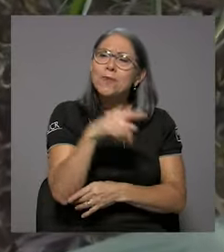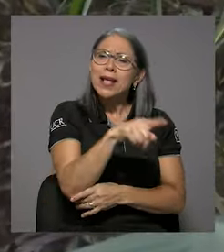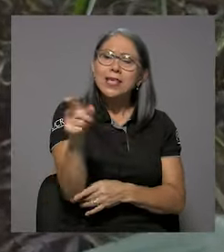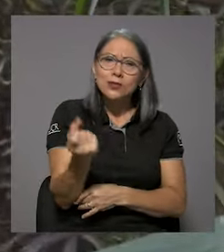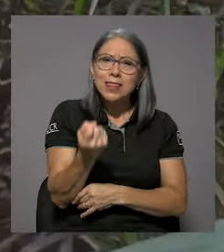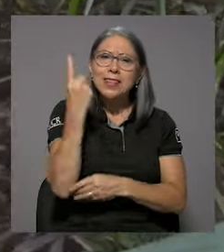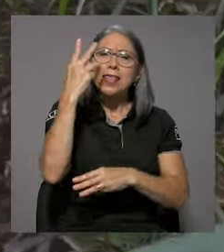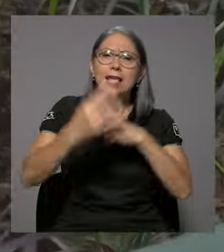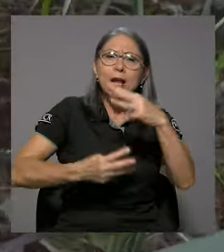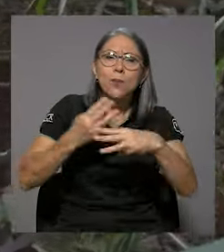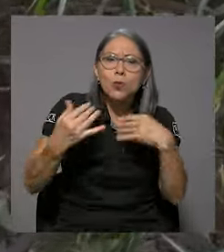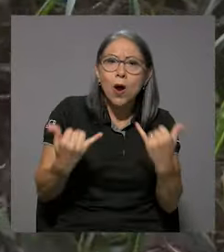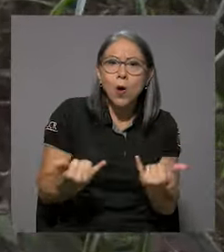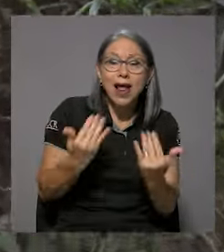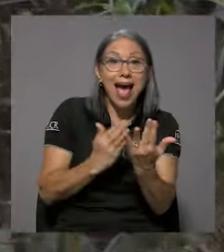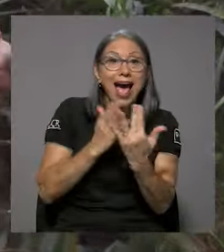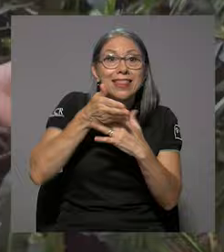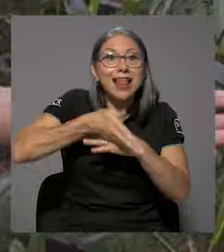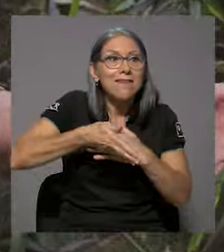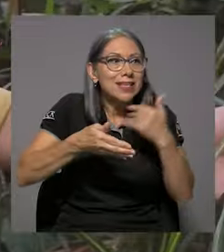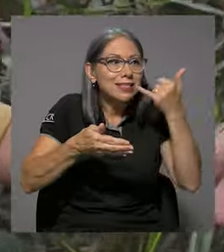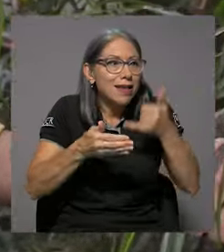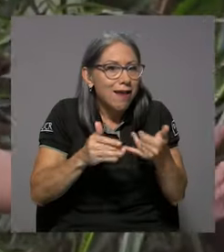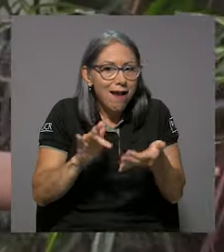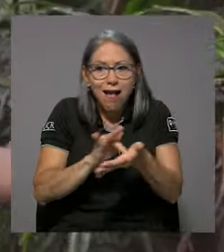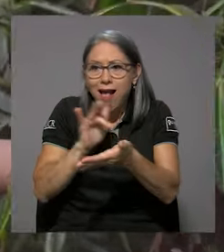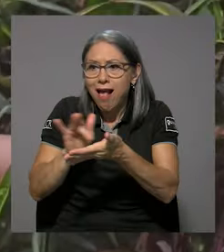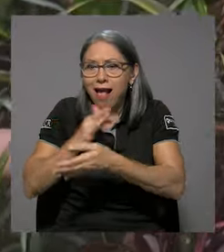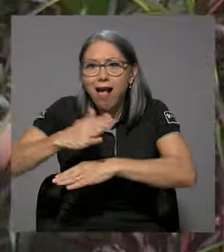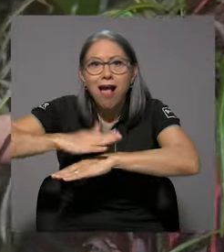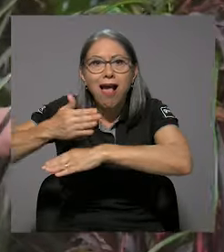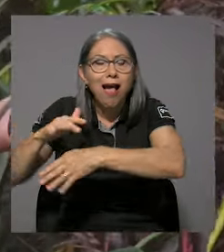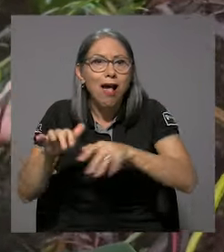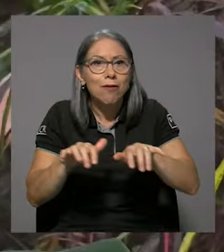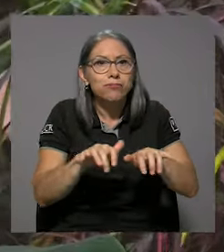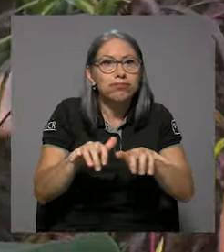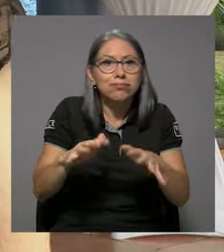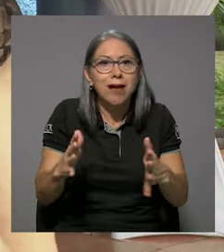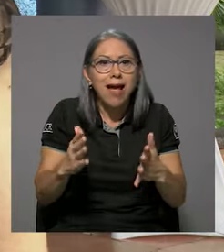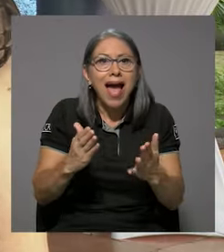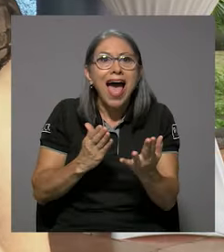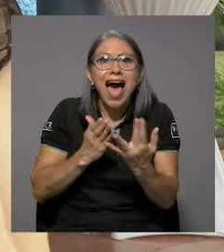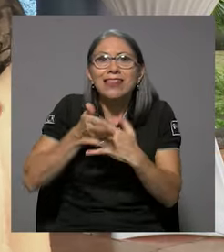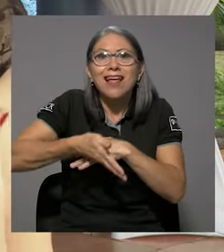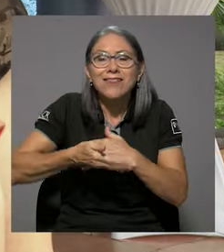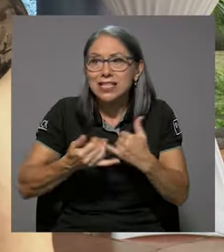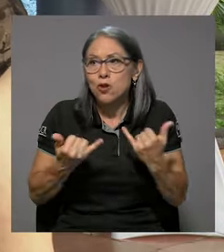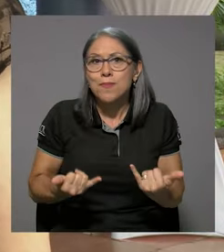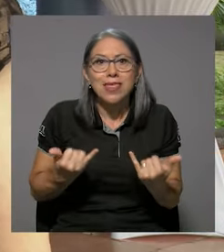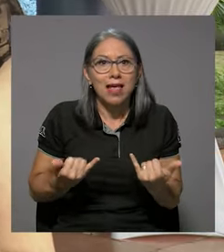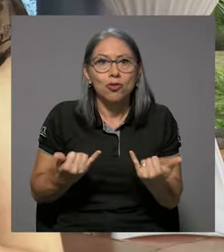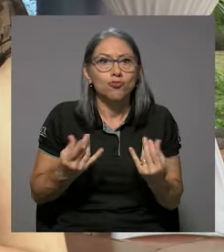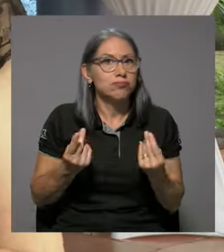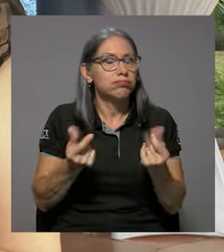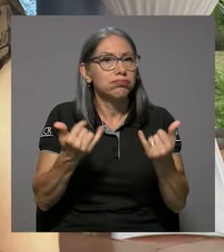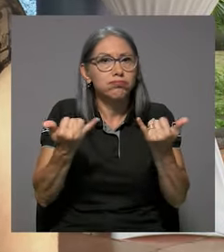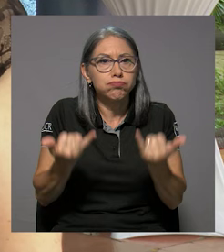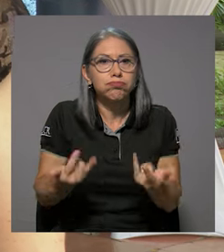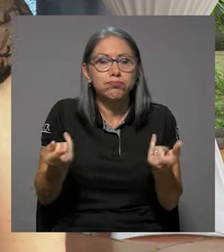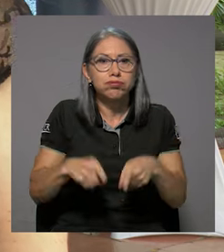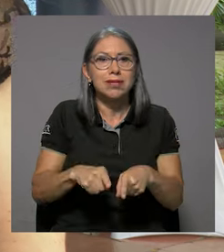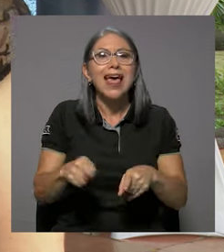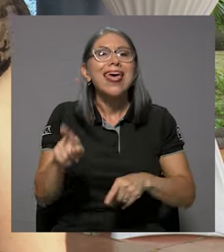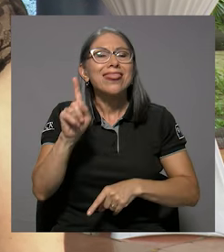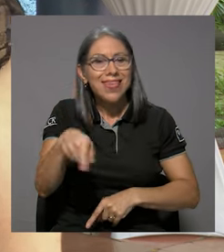como ellos entienden hoy el mundo, que es a través de sus dispositivos, que es a través de lo inmediato, la inmediatez, también